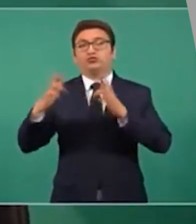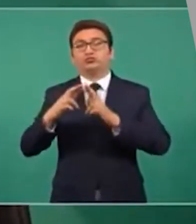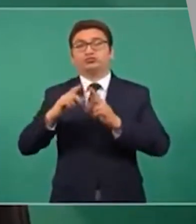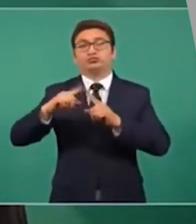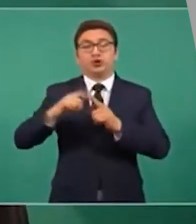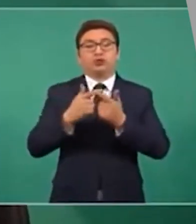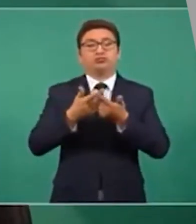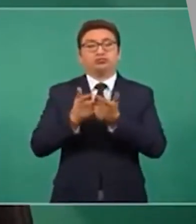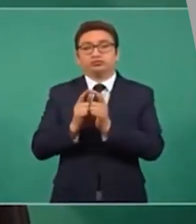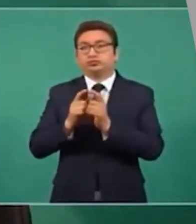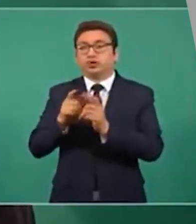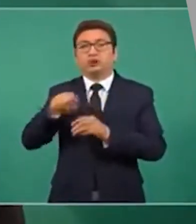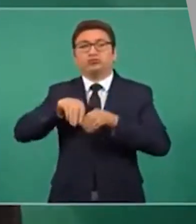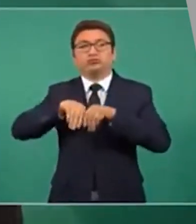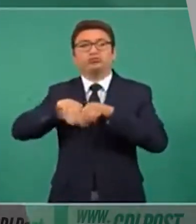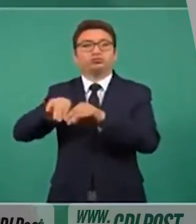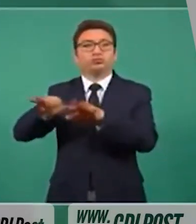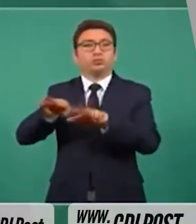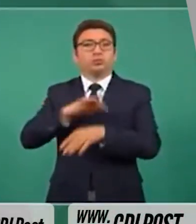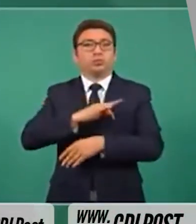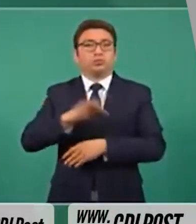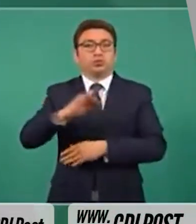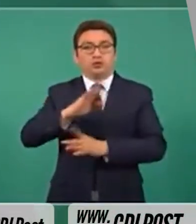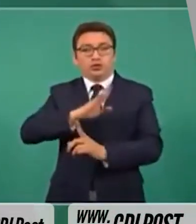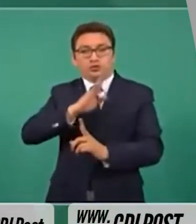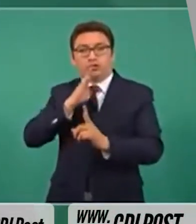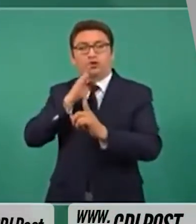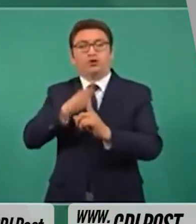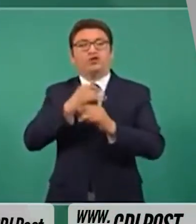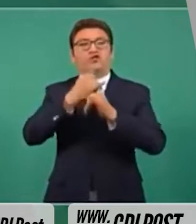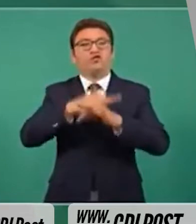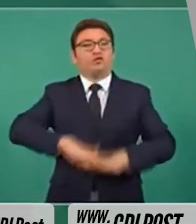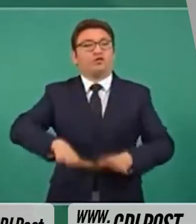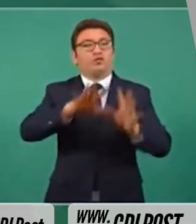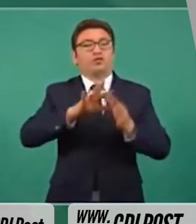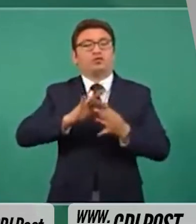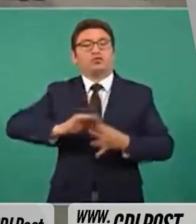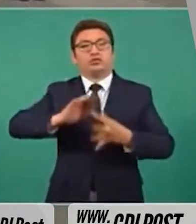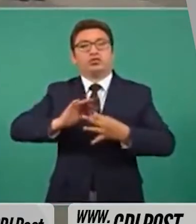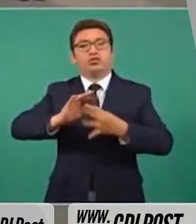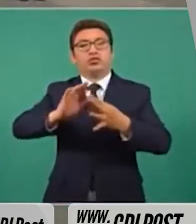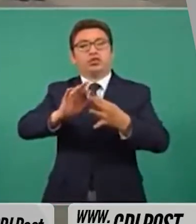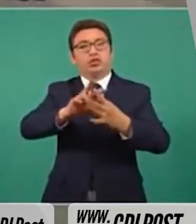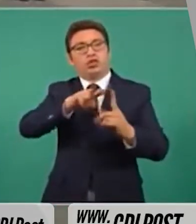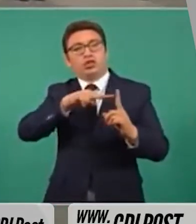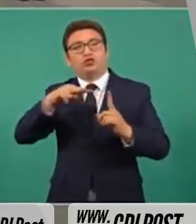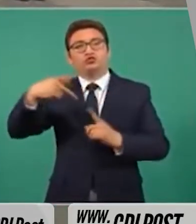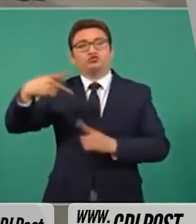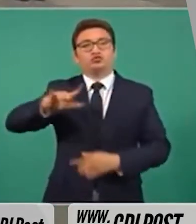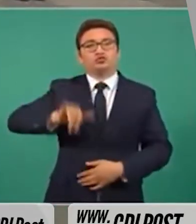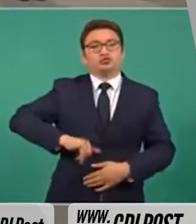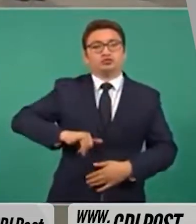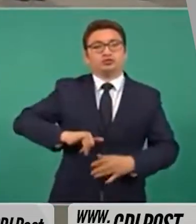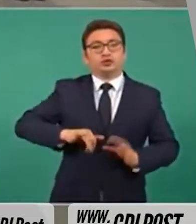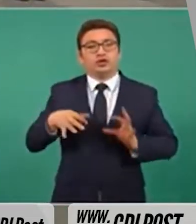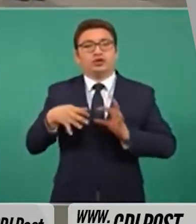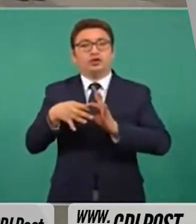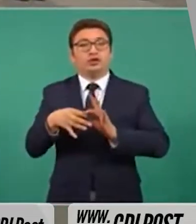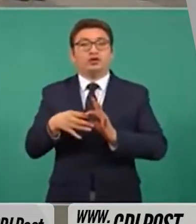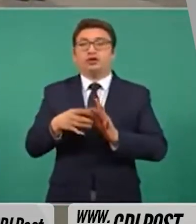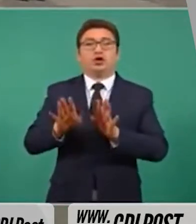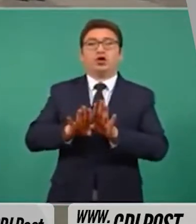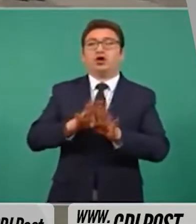podían construir una visión unilateral de la realidad, conveniencia de sus propios intereses y no había manera de